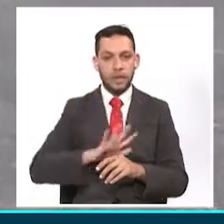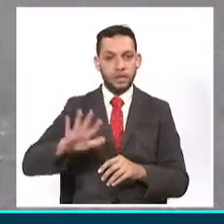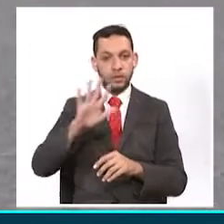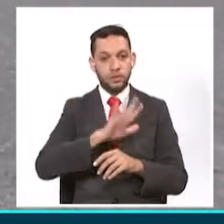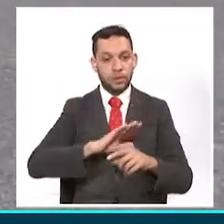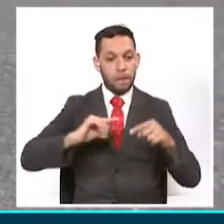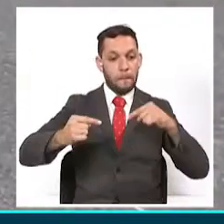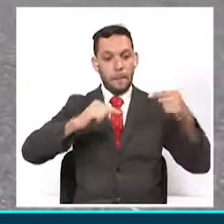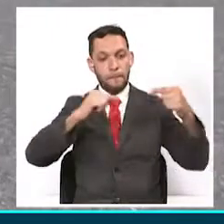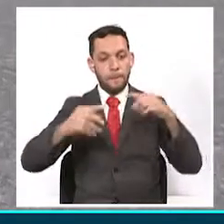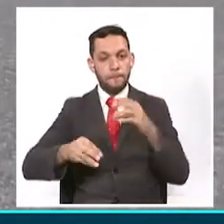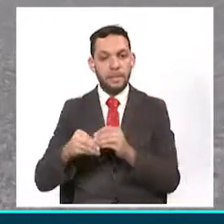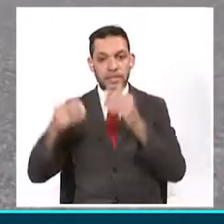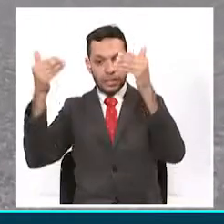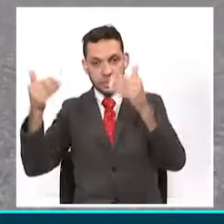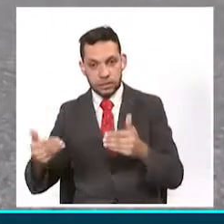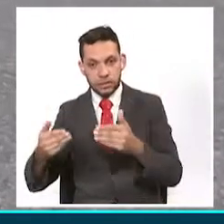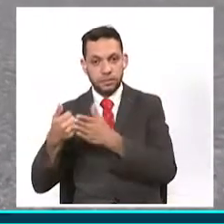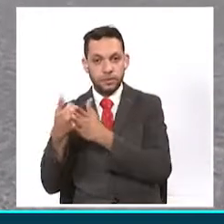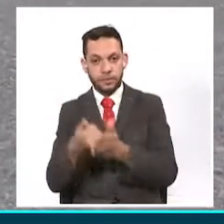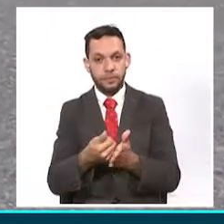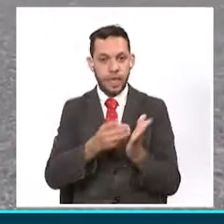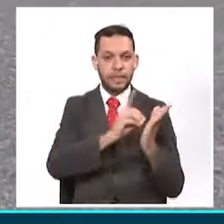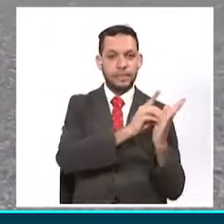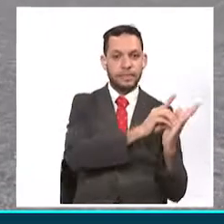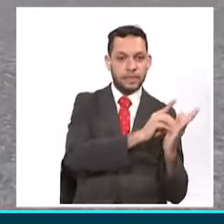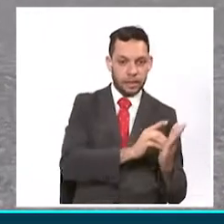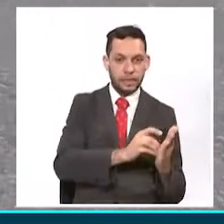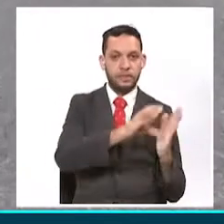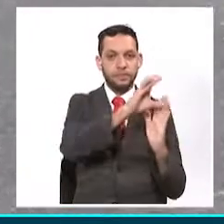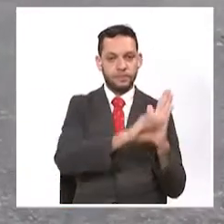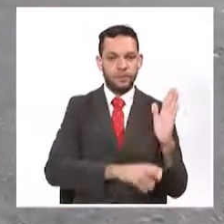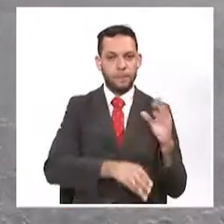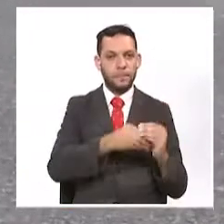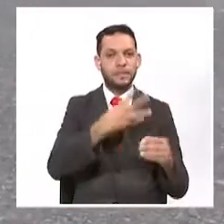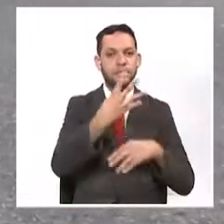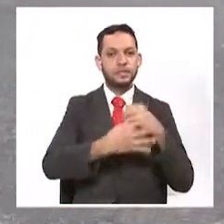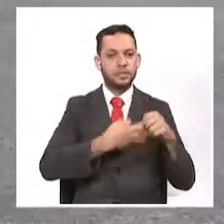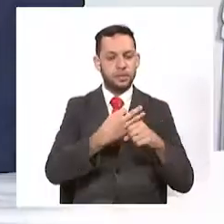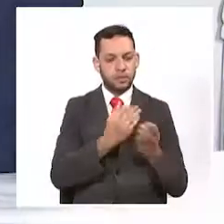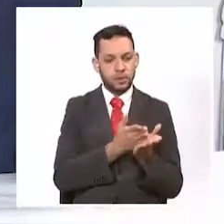La Secretaría de Deportes pedirá el decreto deportista apoyado por tres años más.